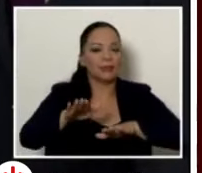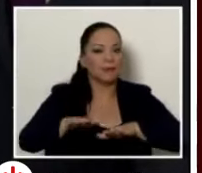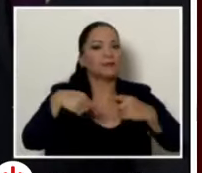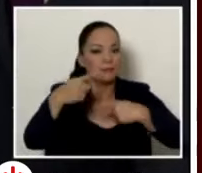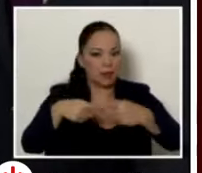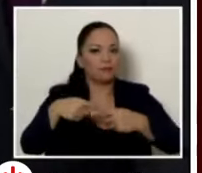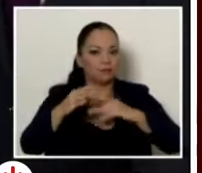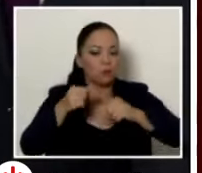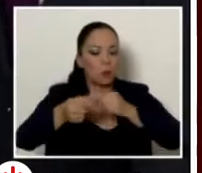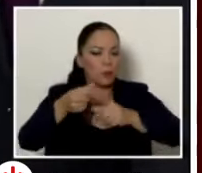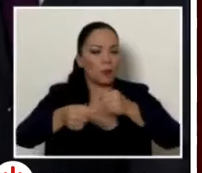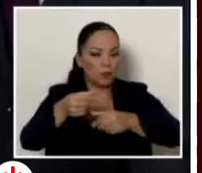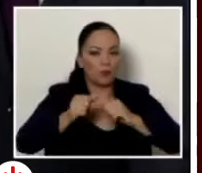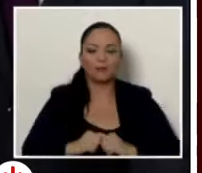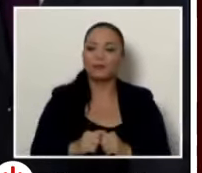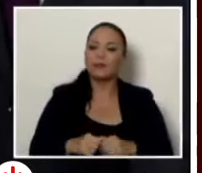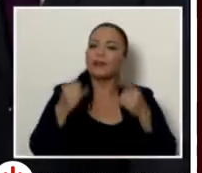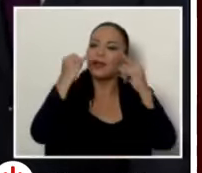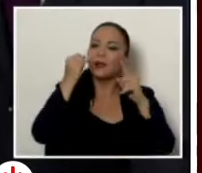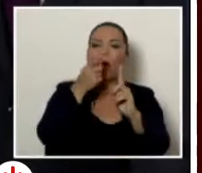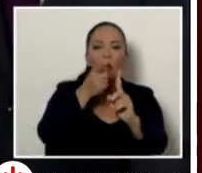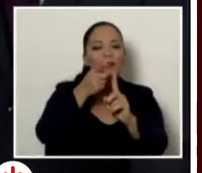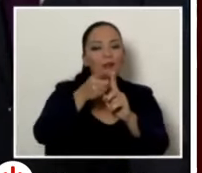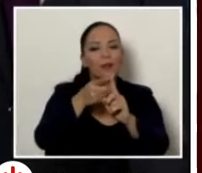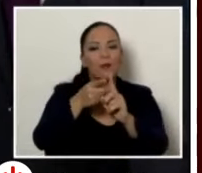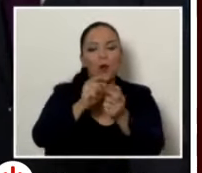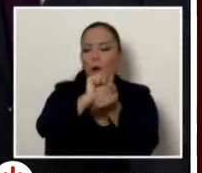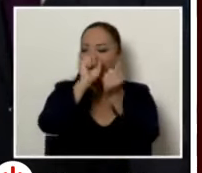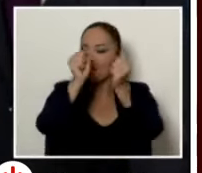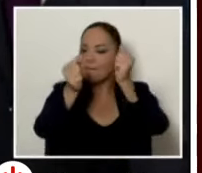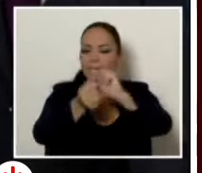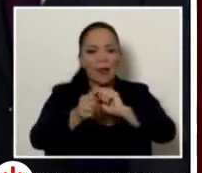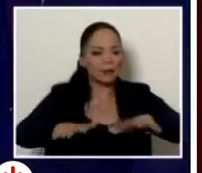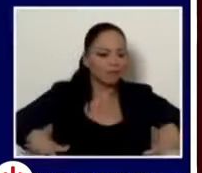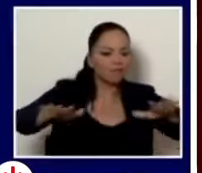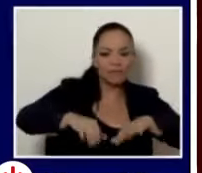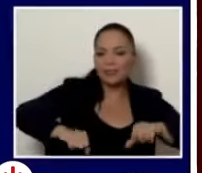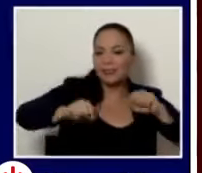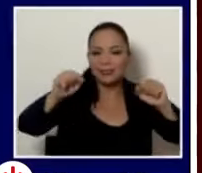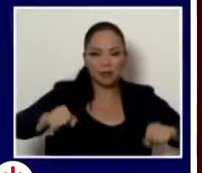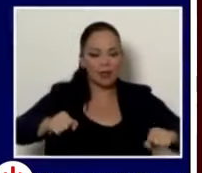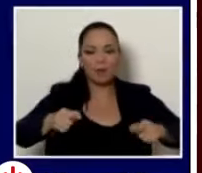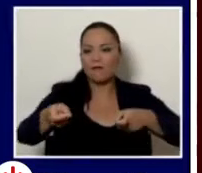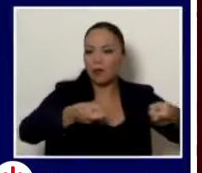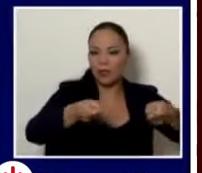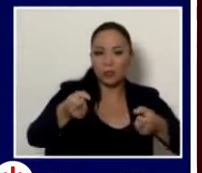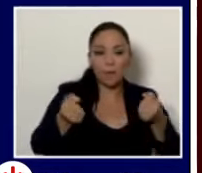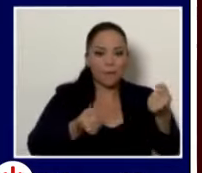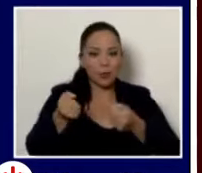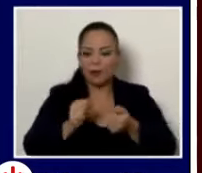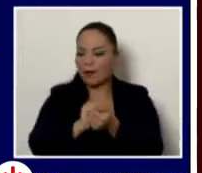Presidente, para lograr modernizar de manera completa el ecosistema digital de la regulación vehicular,